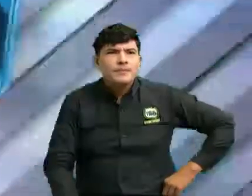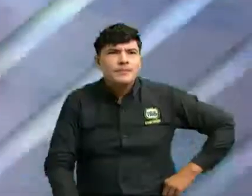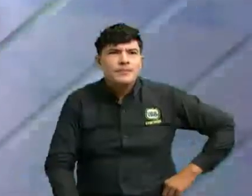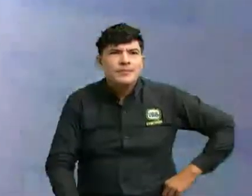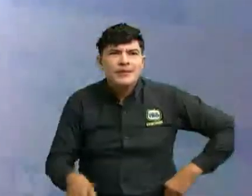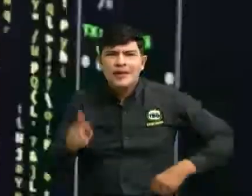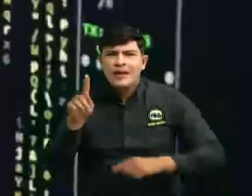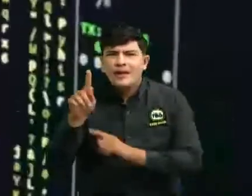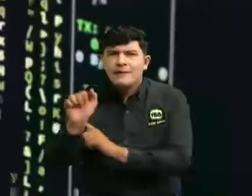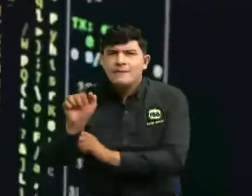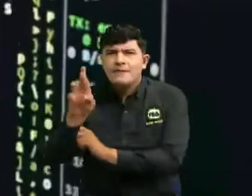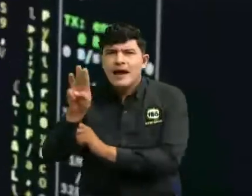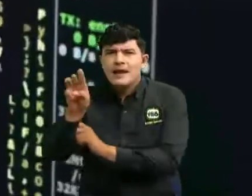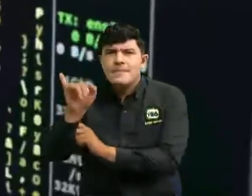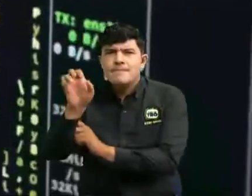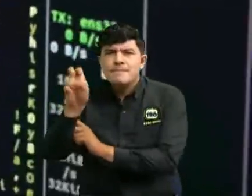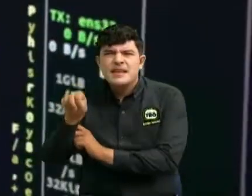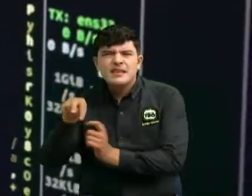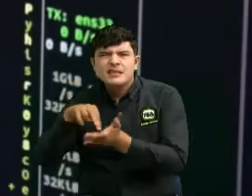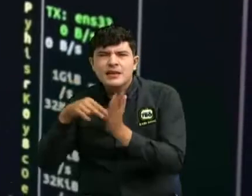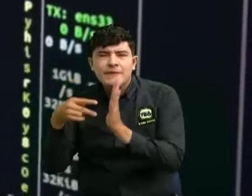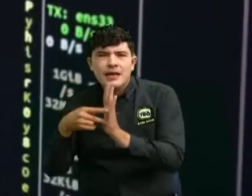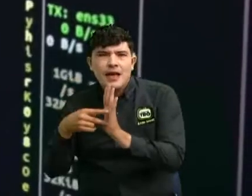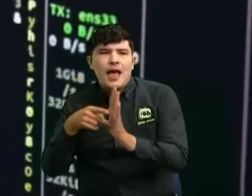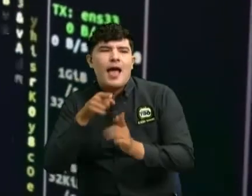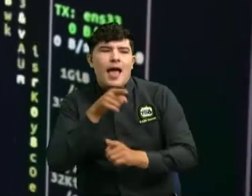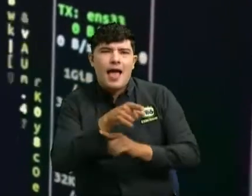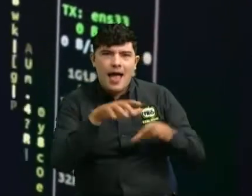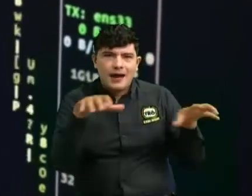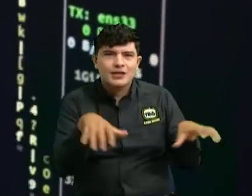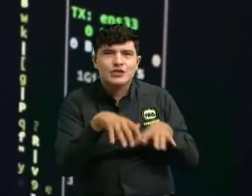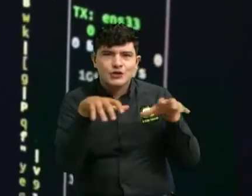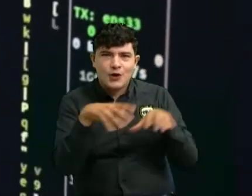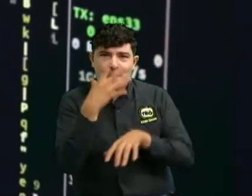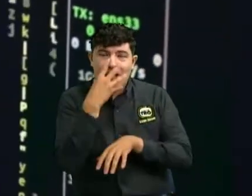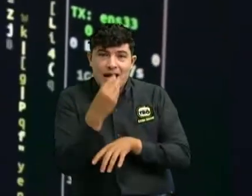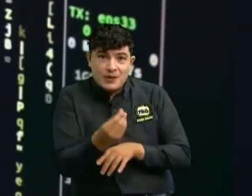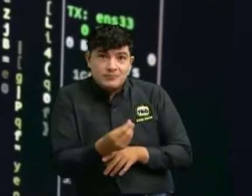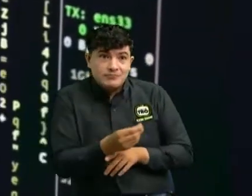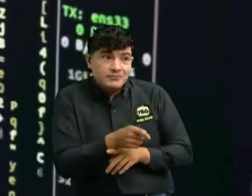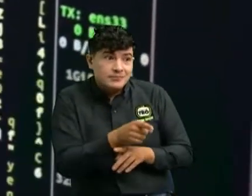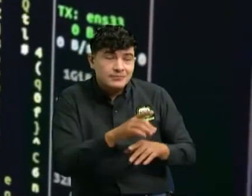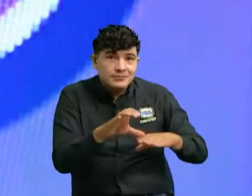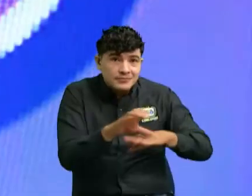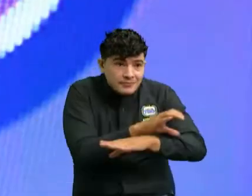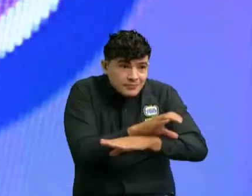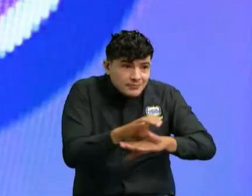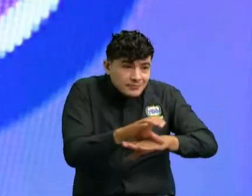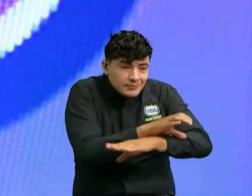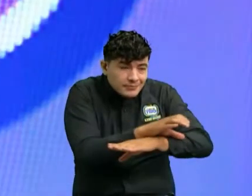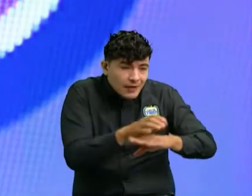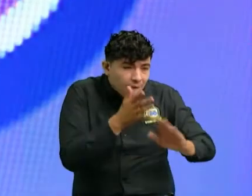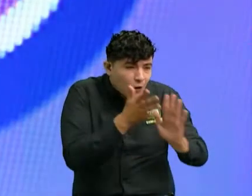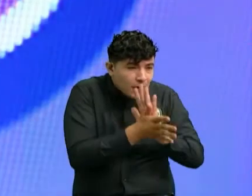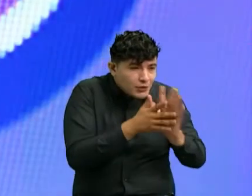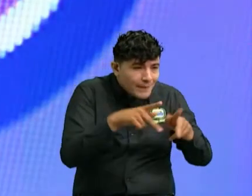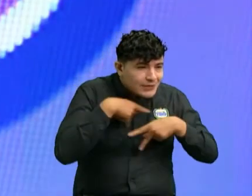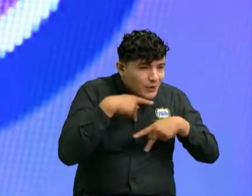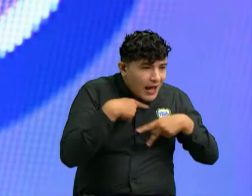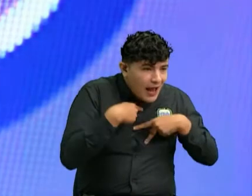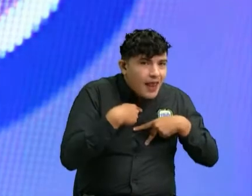el farming es un tipo de ciberataque con el que se intenta redirigir el tráfico web al sitio del atacante explotando